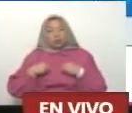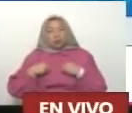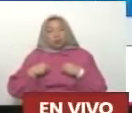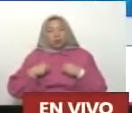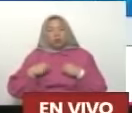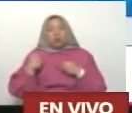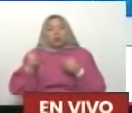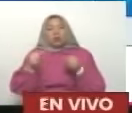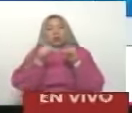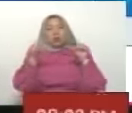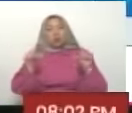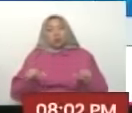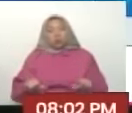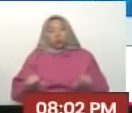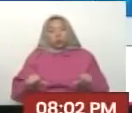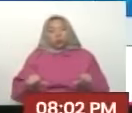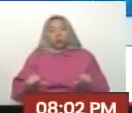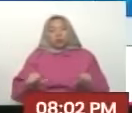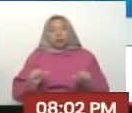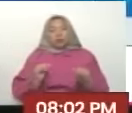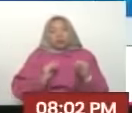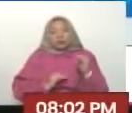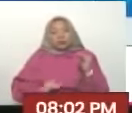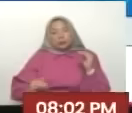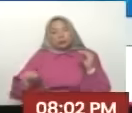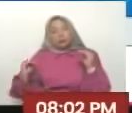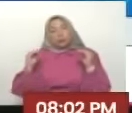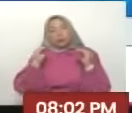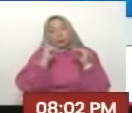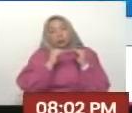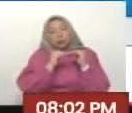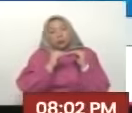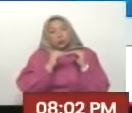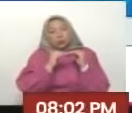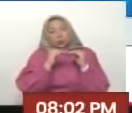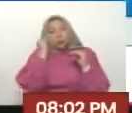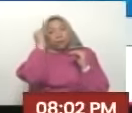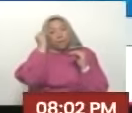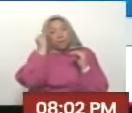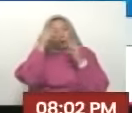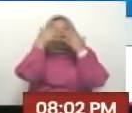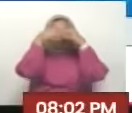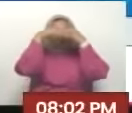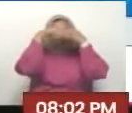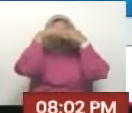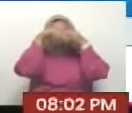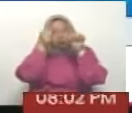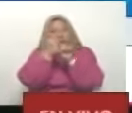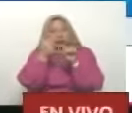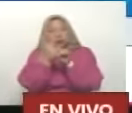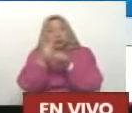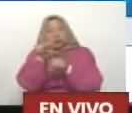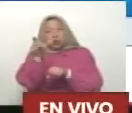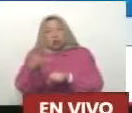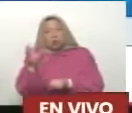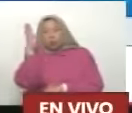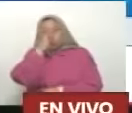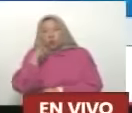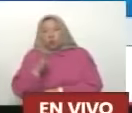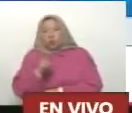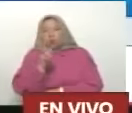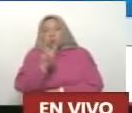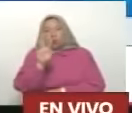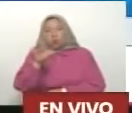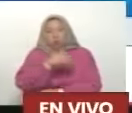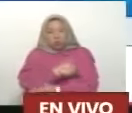capitalismo Una uniformidad Entonces usted va para Sao Paulo Y consigue 25